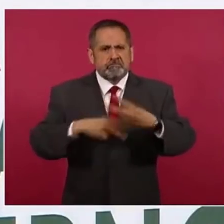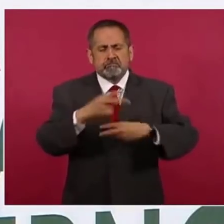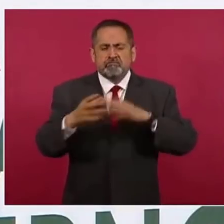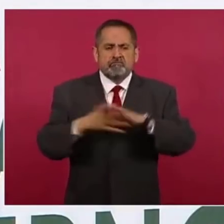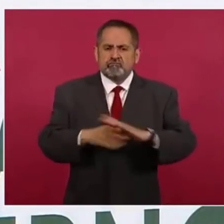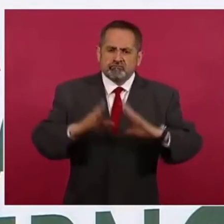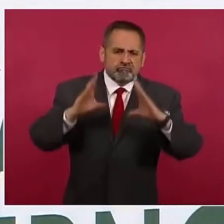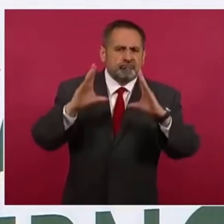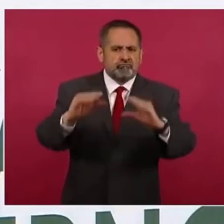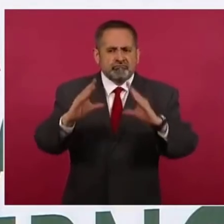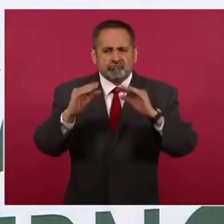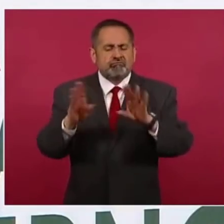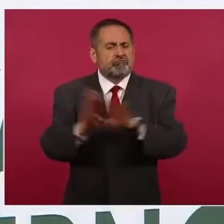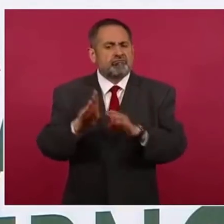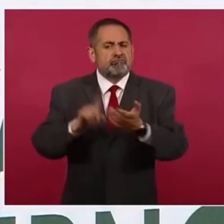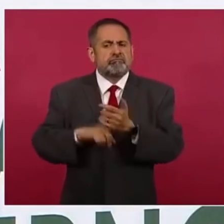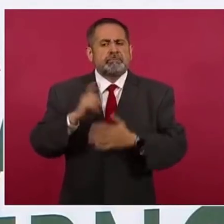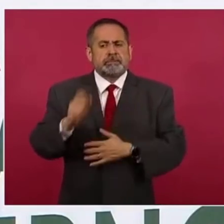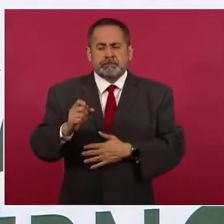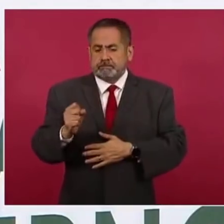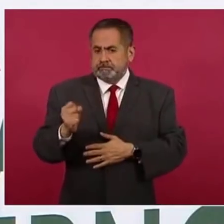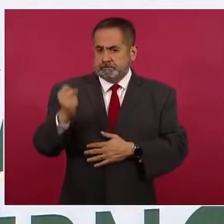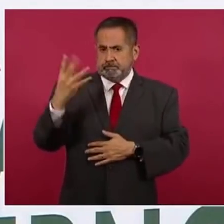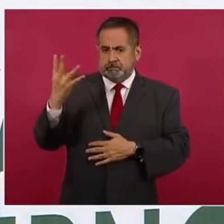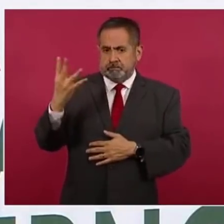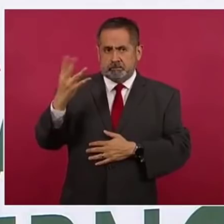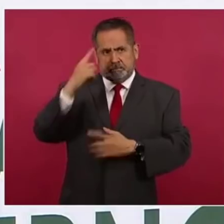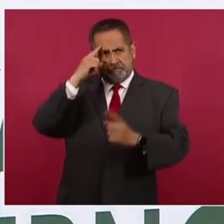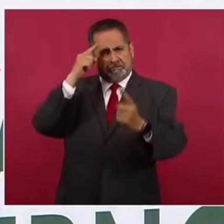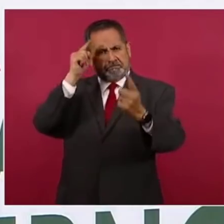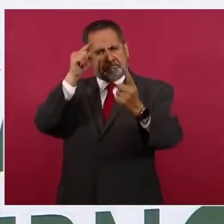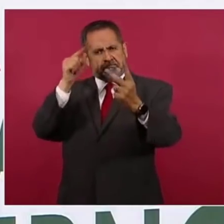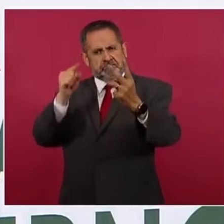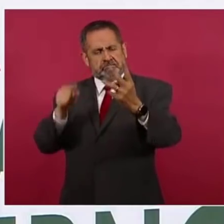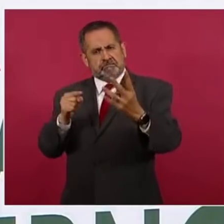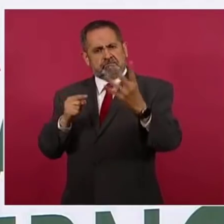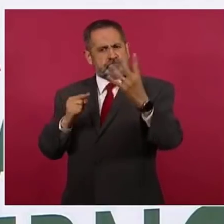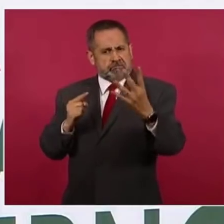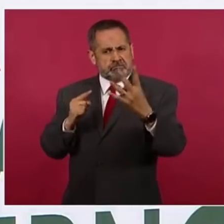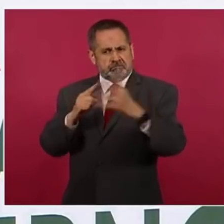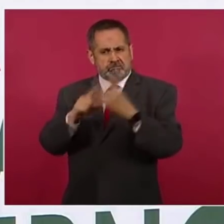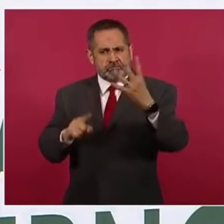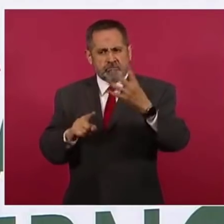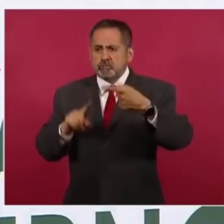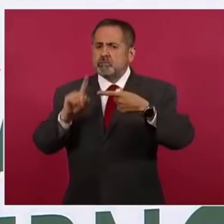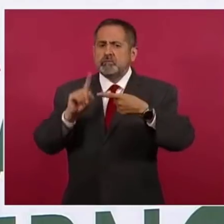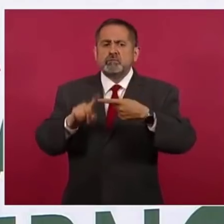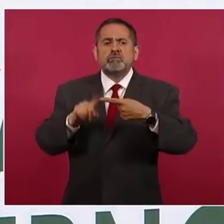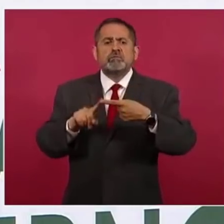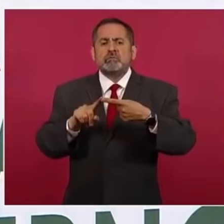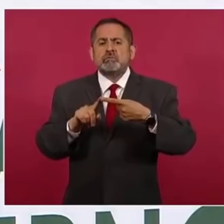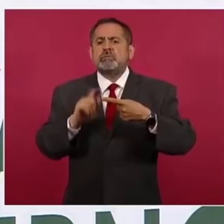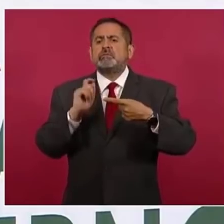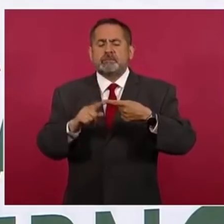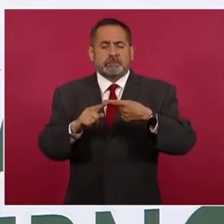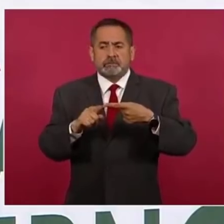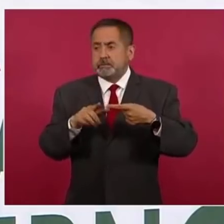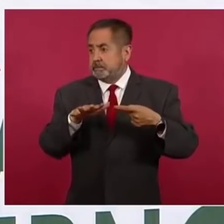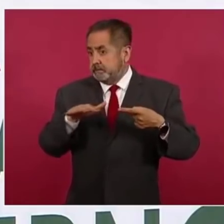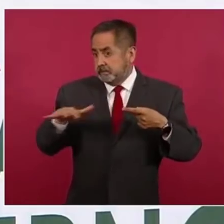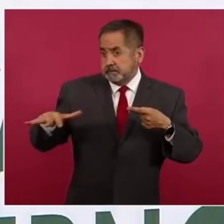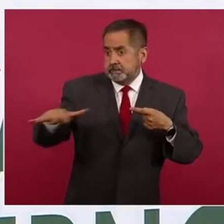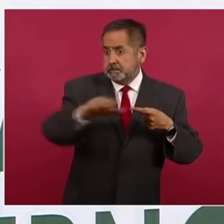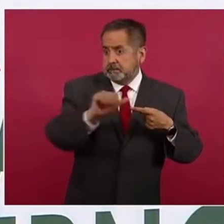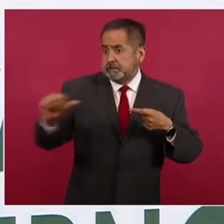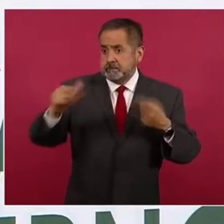de la enseñanza. Son cuatro nuestras prioridades, atender con respeto y justicia